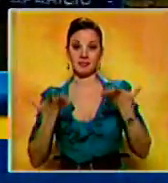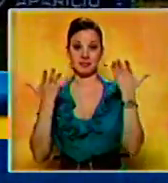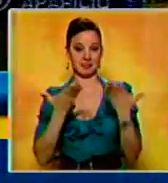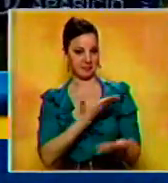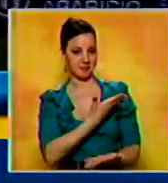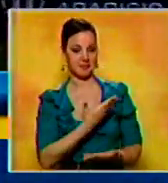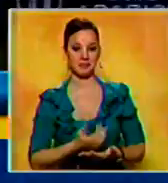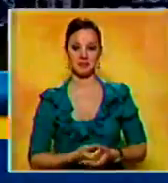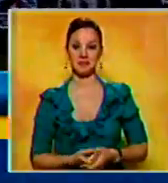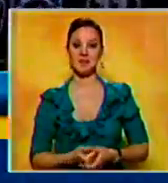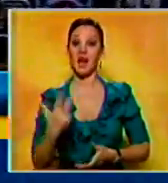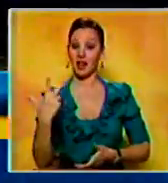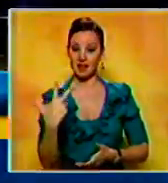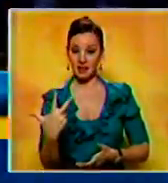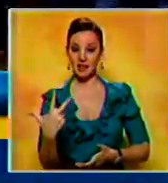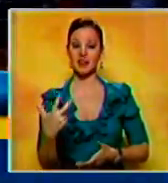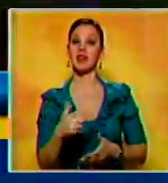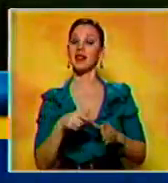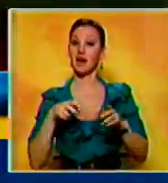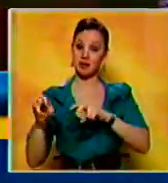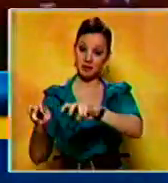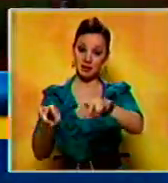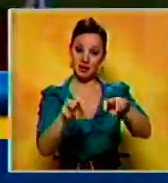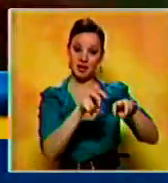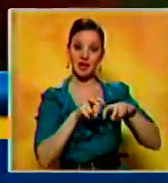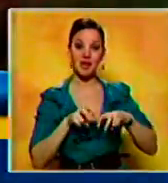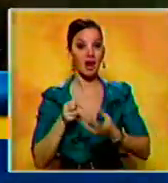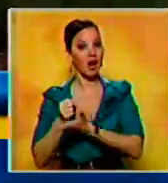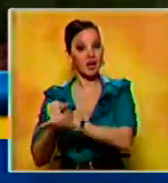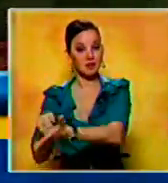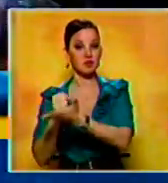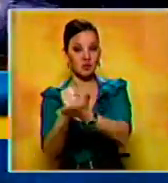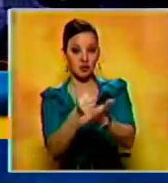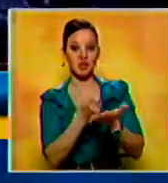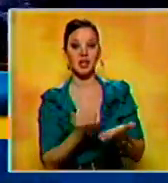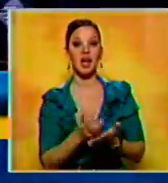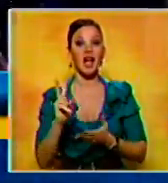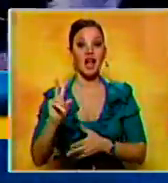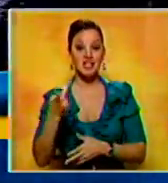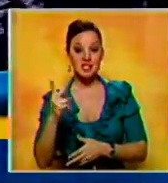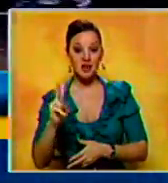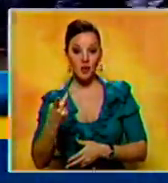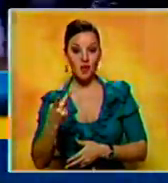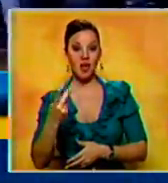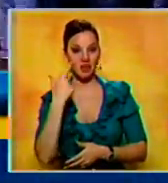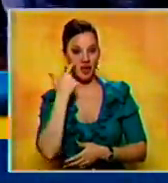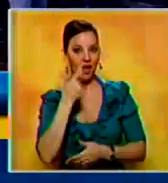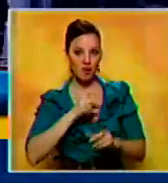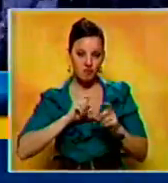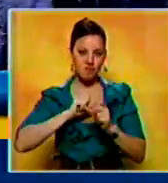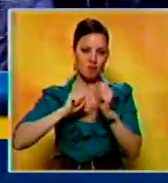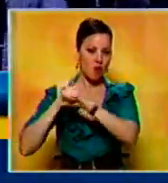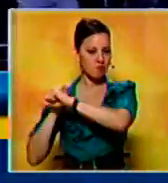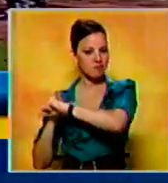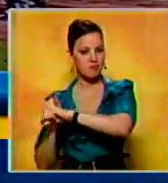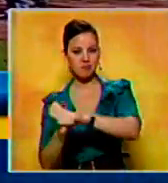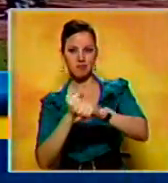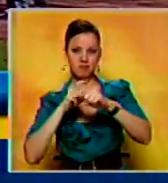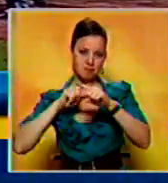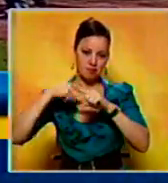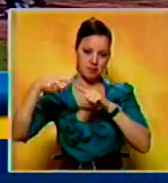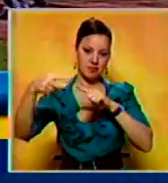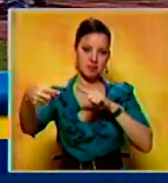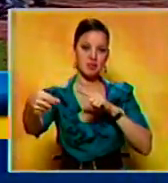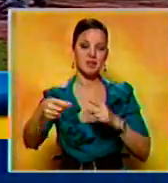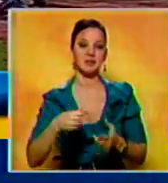ventaja también con tres carreras, dos de las cuales fueron remolcadas por el segundo doblete de la noche de Adonis García que en terminó de 4-2